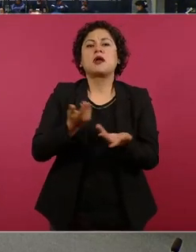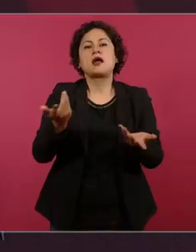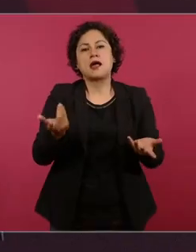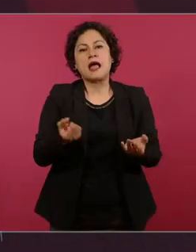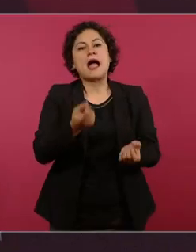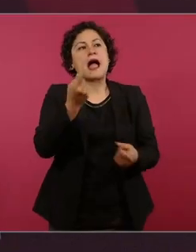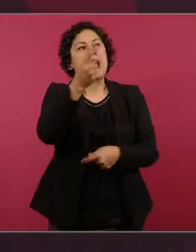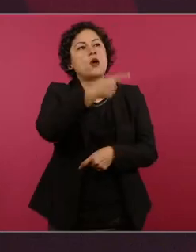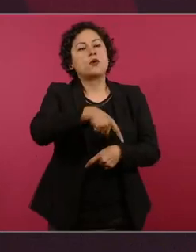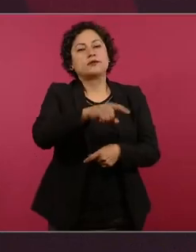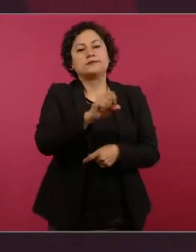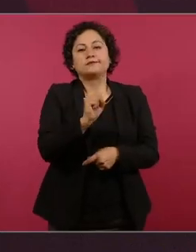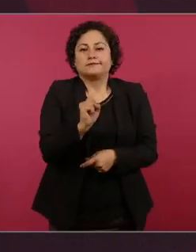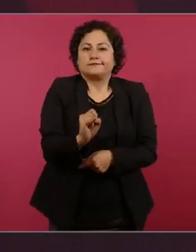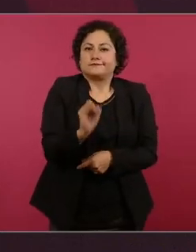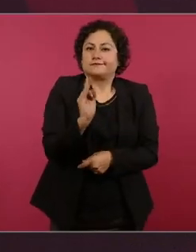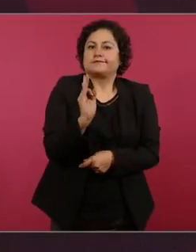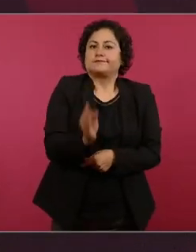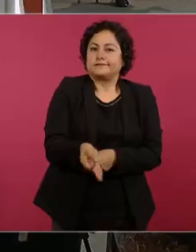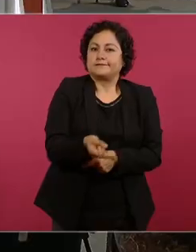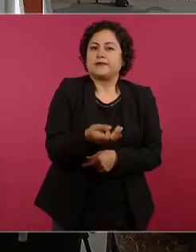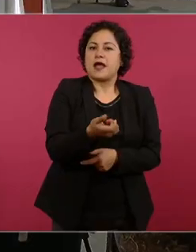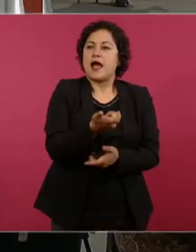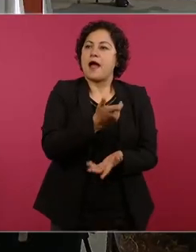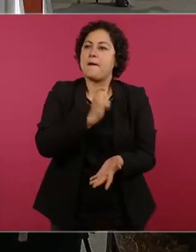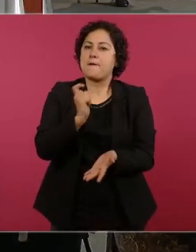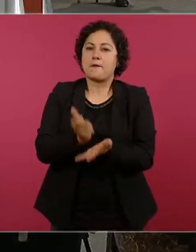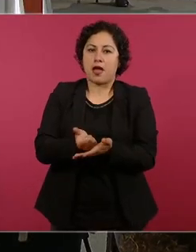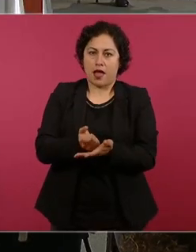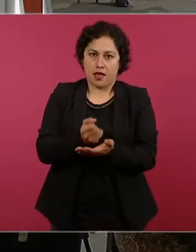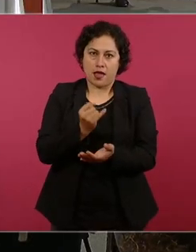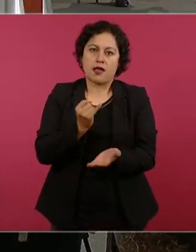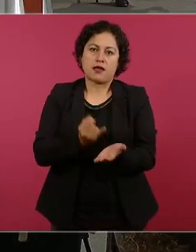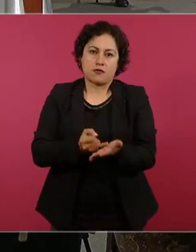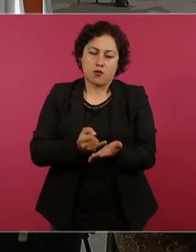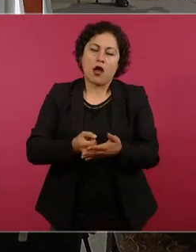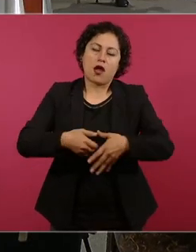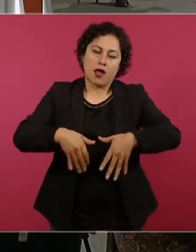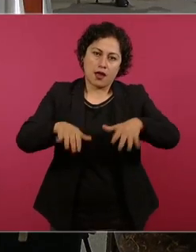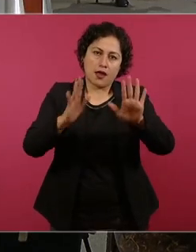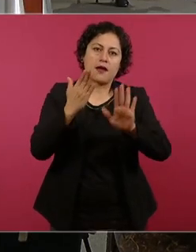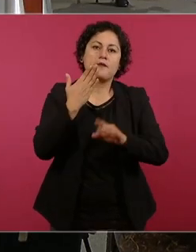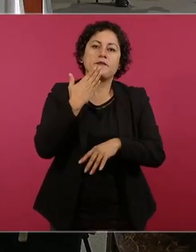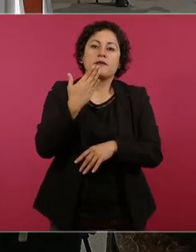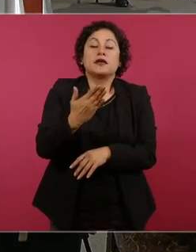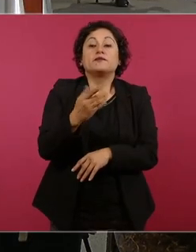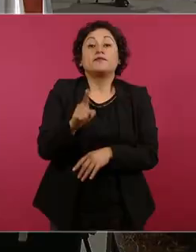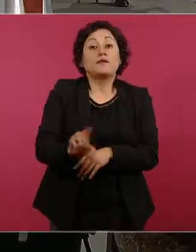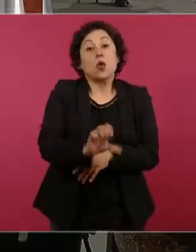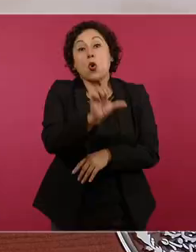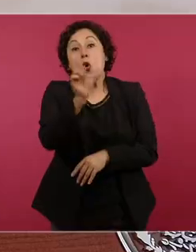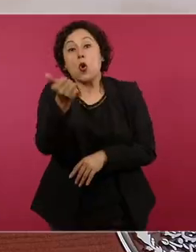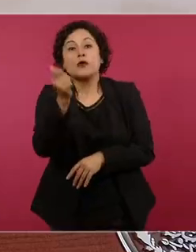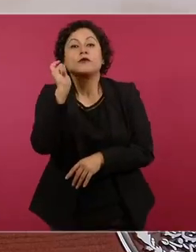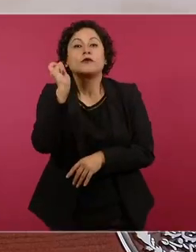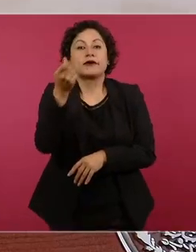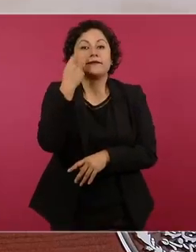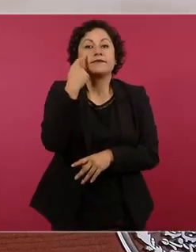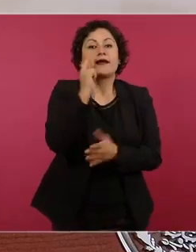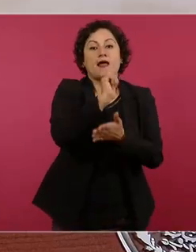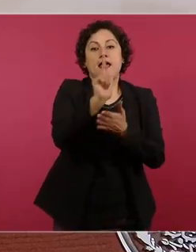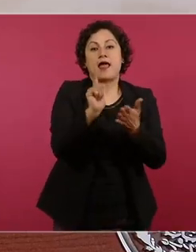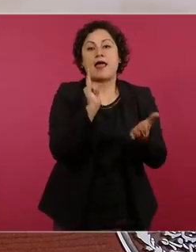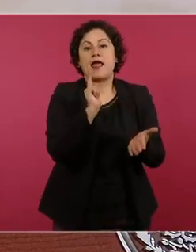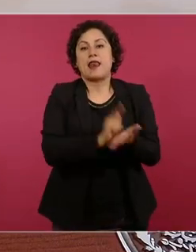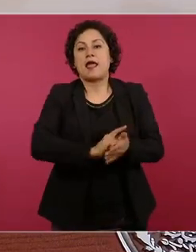otro mecanismo también para evadir los impuestos otro mecanismo de evasión fiscal que era hacer